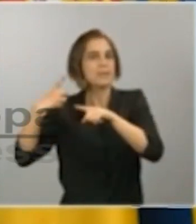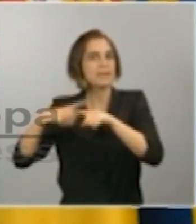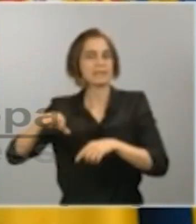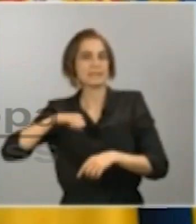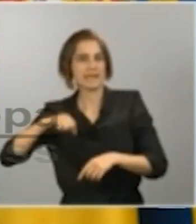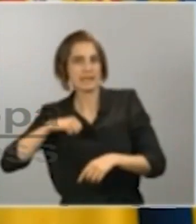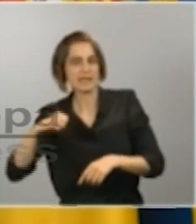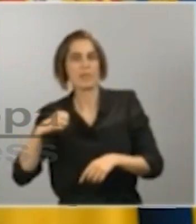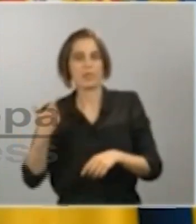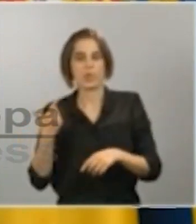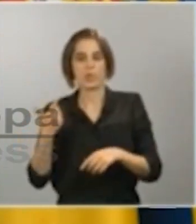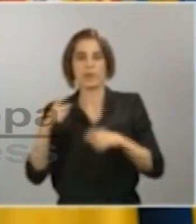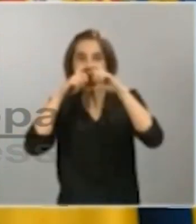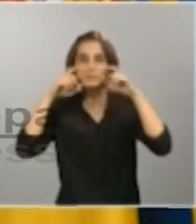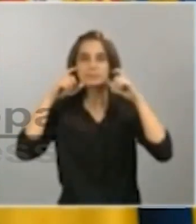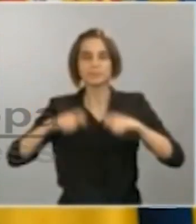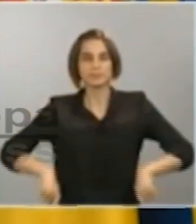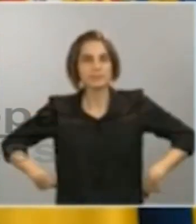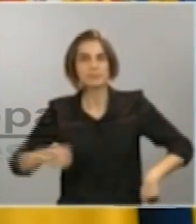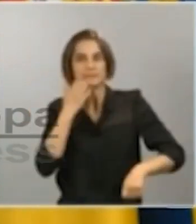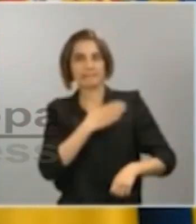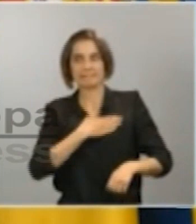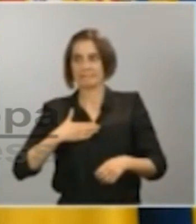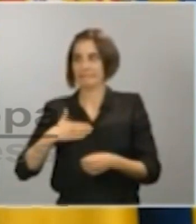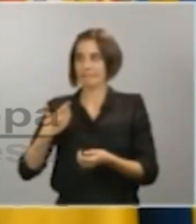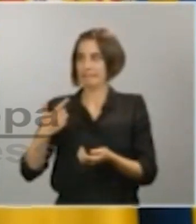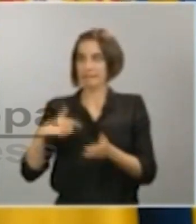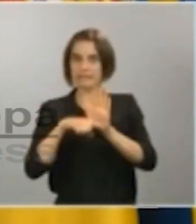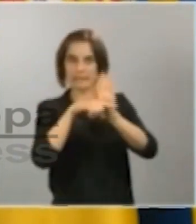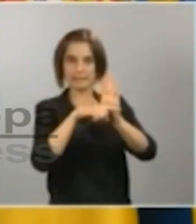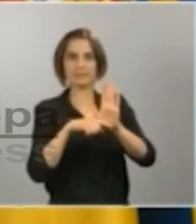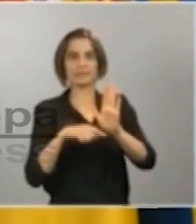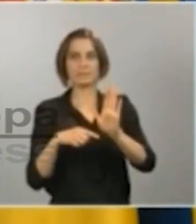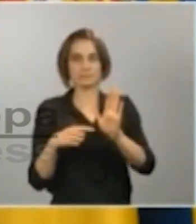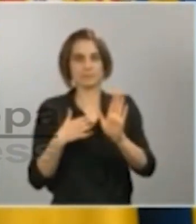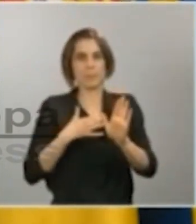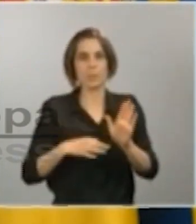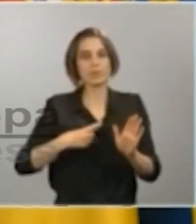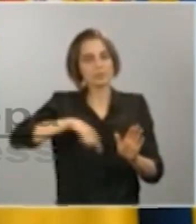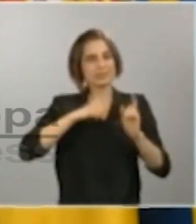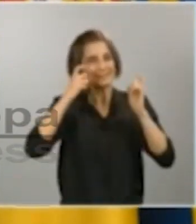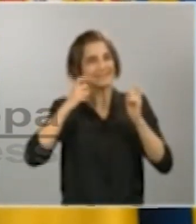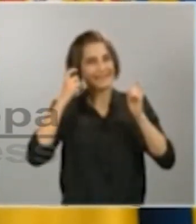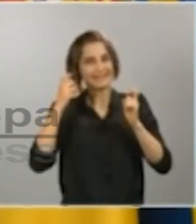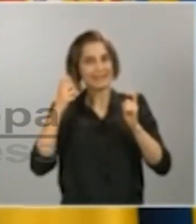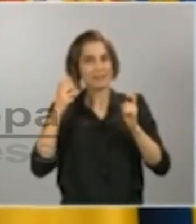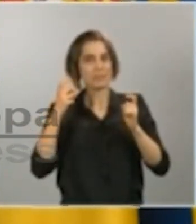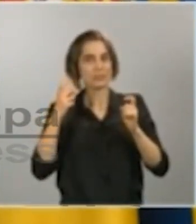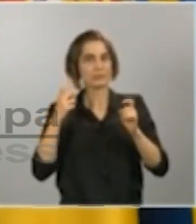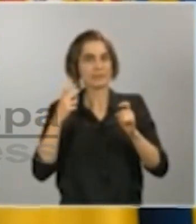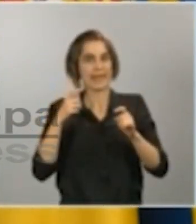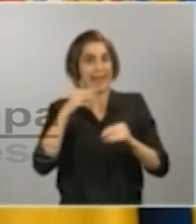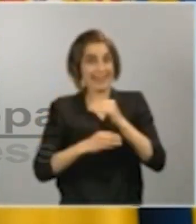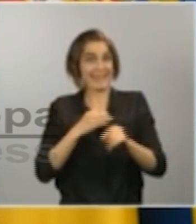sanitario. Eso es lo que tratamos de arbitrar ahora, que se entienda y que se arbitren mecanismos para que esta excepción